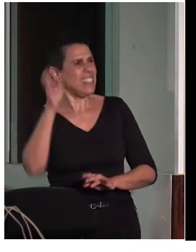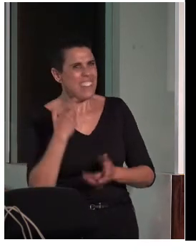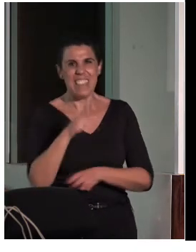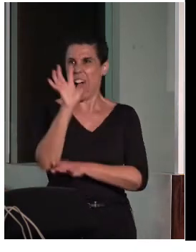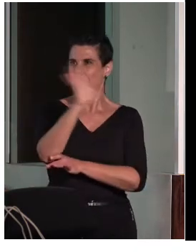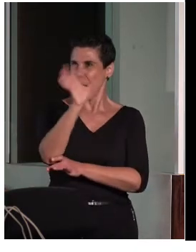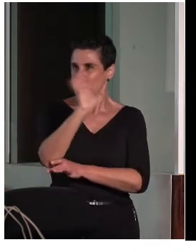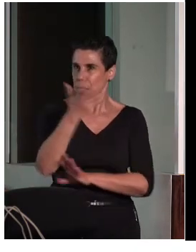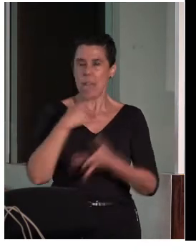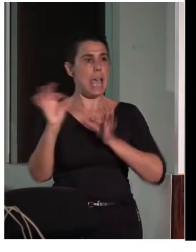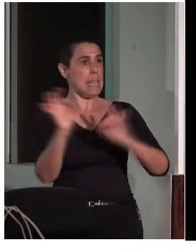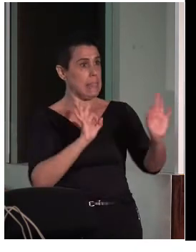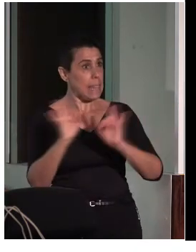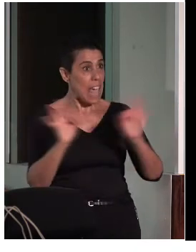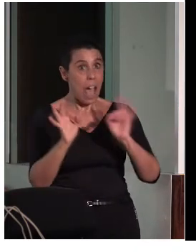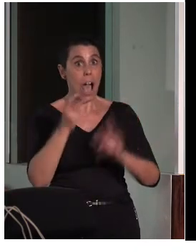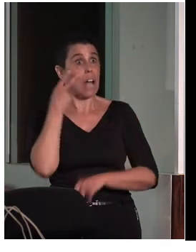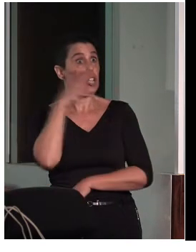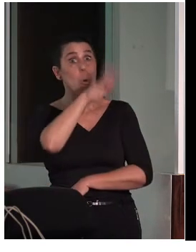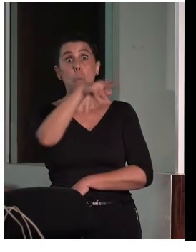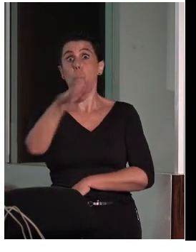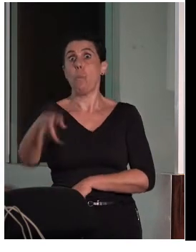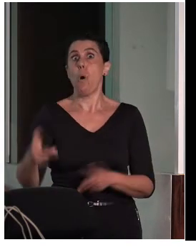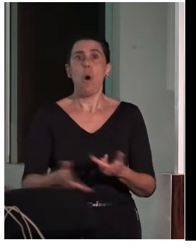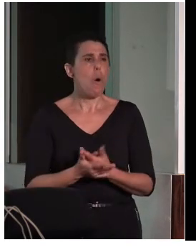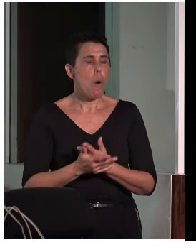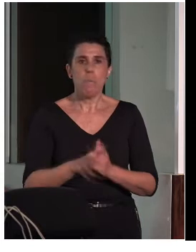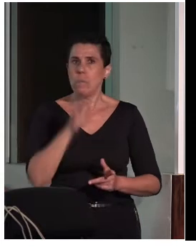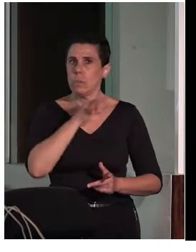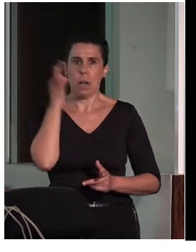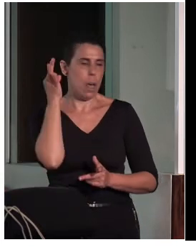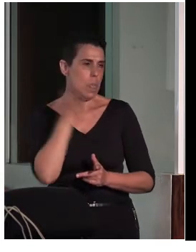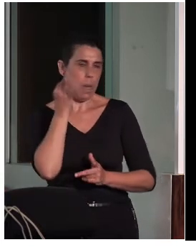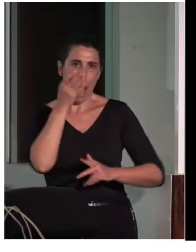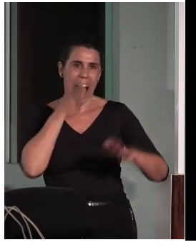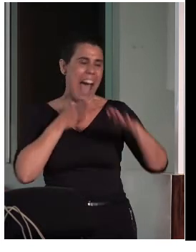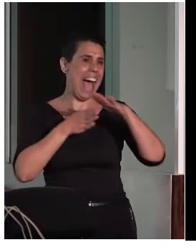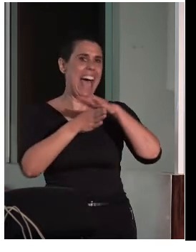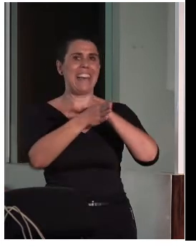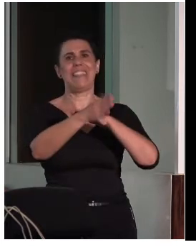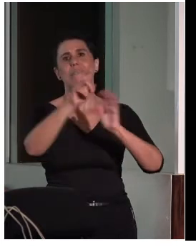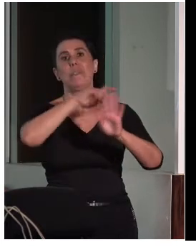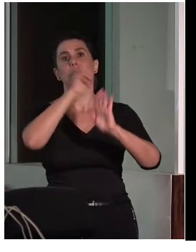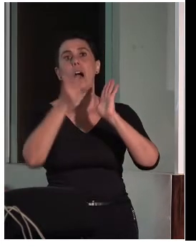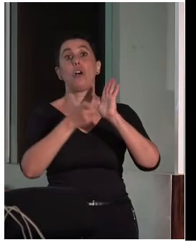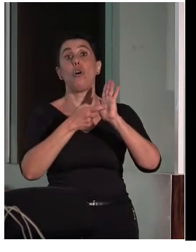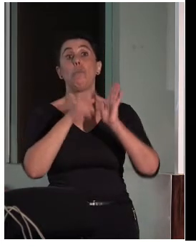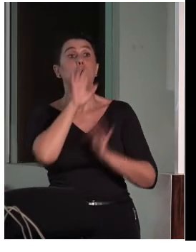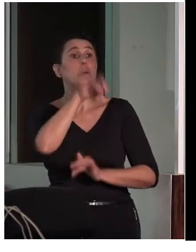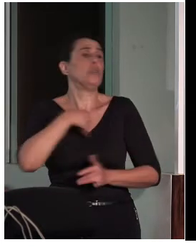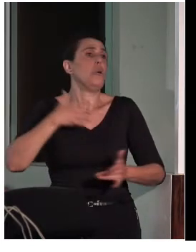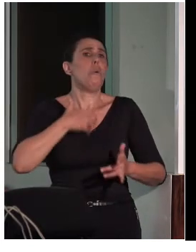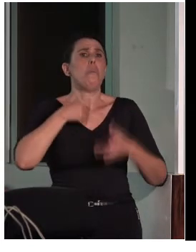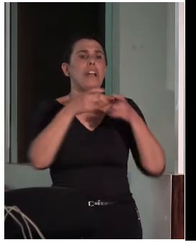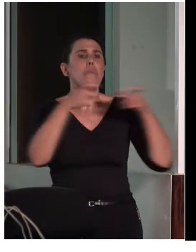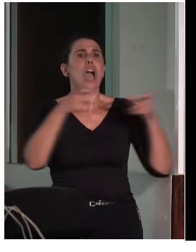teatro, museo, no podemos saltarnos ningún eslabón de la cadena de accesibilidad. Desde el momento que decides comprar, por ejemplo, la